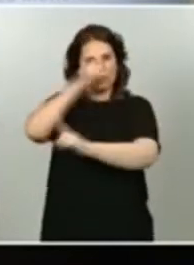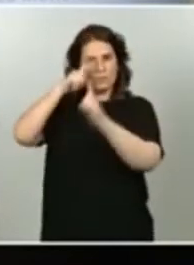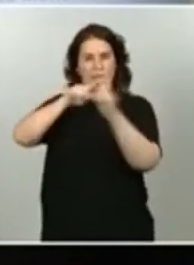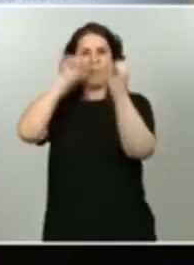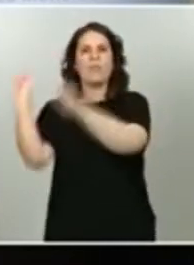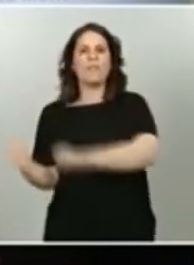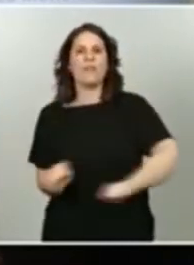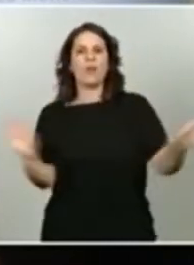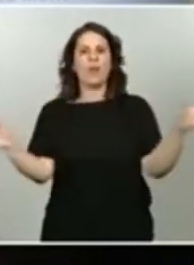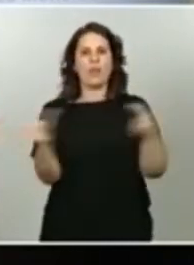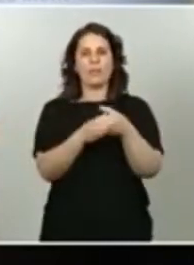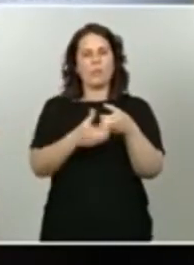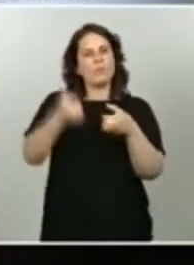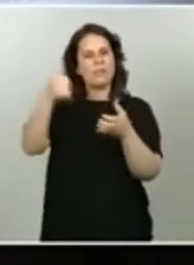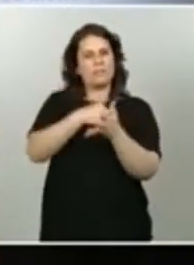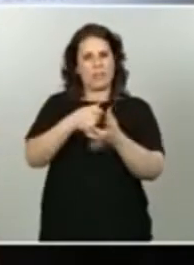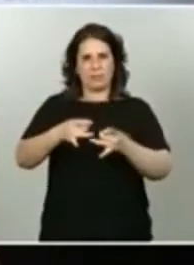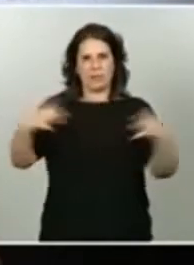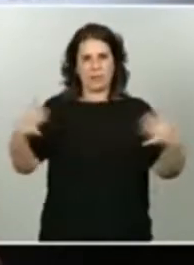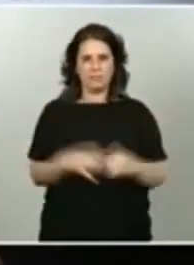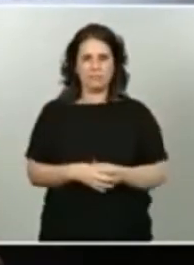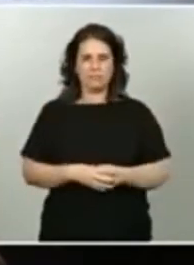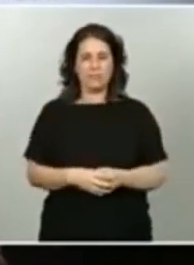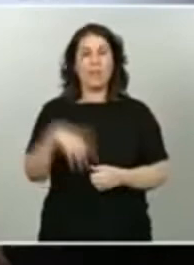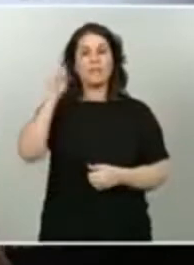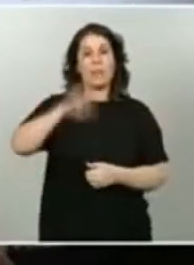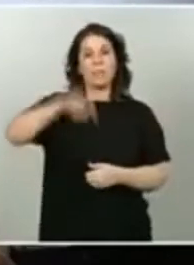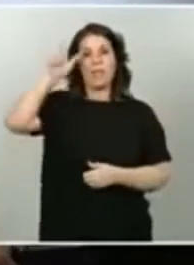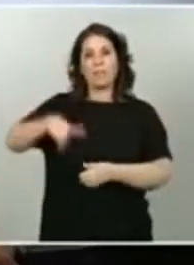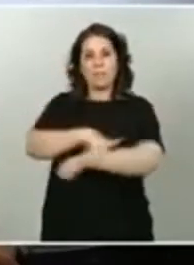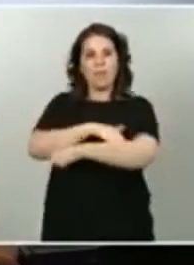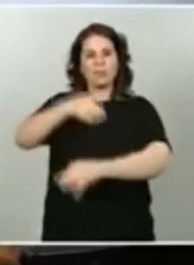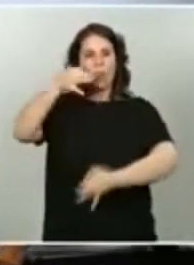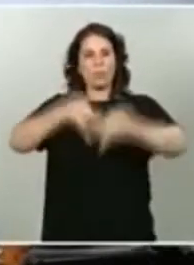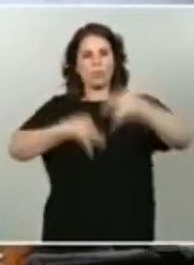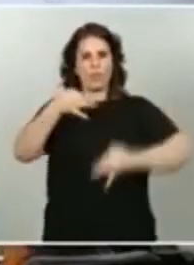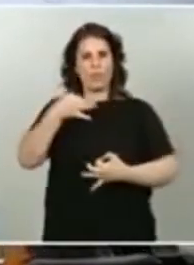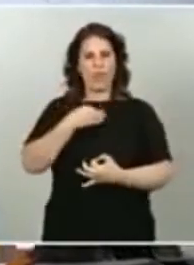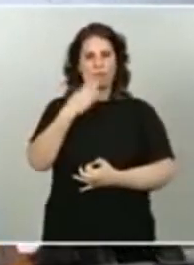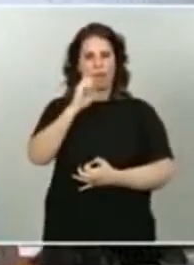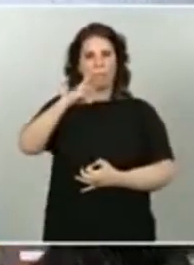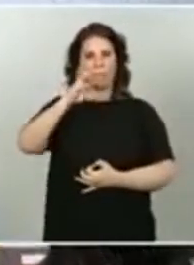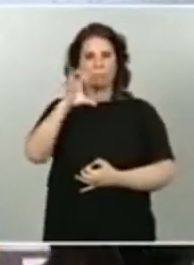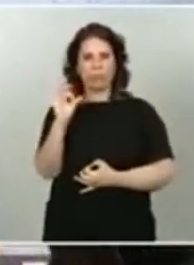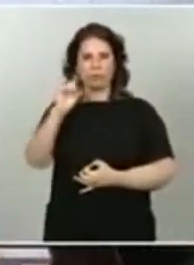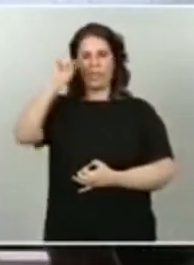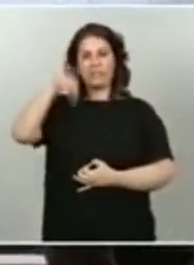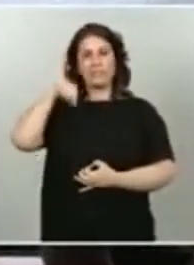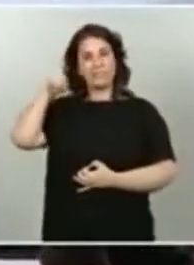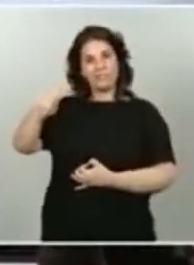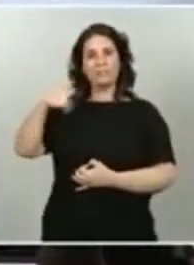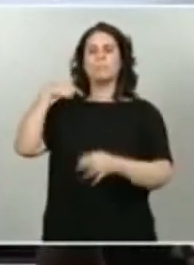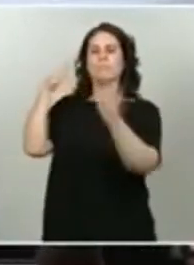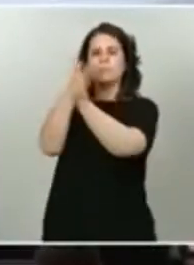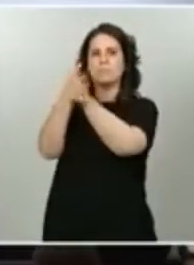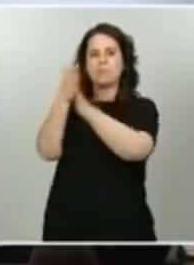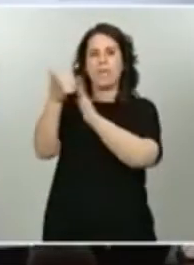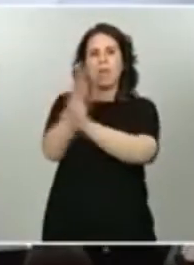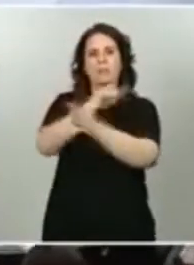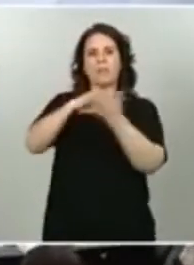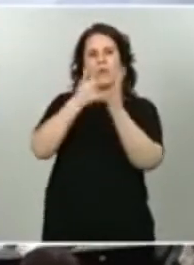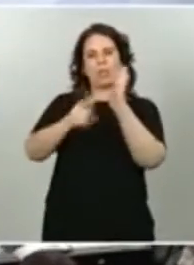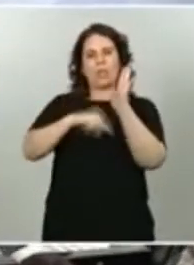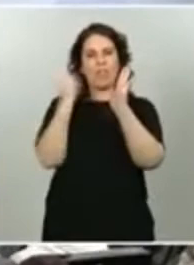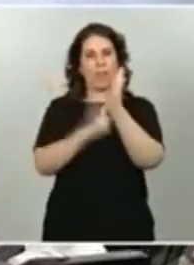vulnerables. De igual manera, me acompaña el ministro de Justicia, Juan Carlos Campos, y él va a informar sobre el anteproyecto de ley por la que